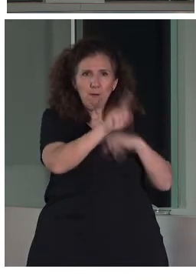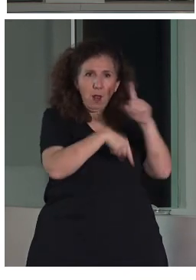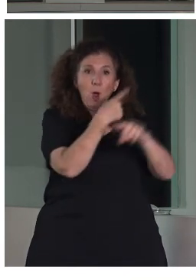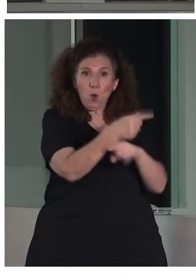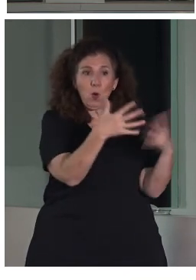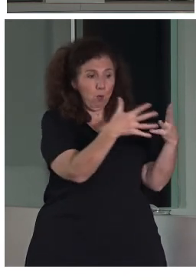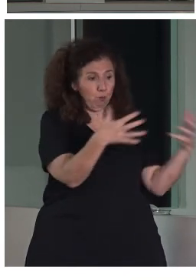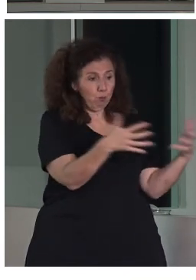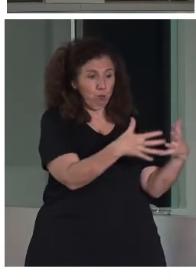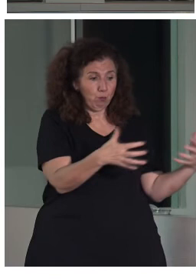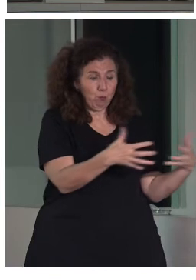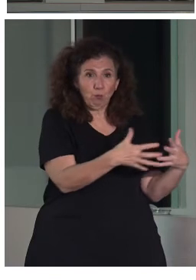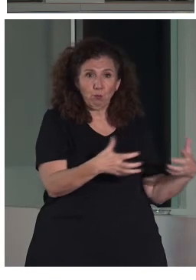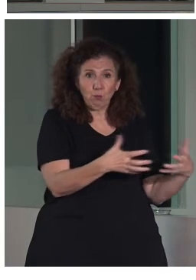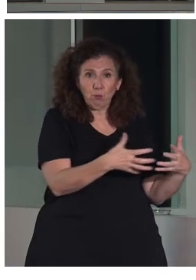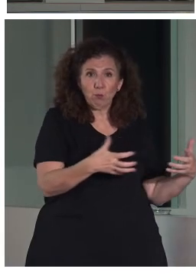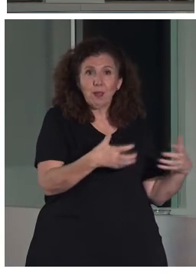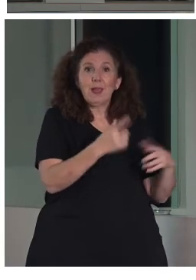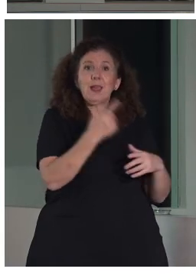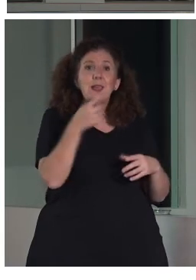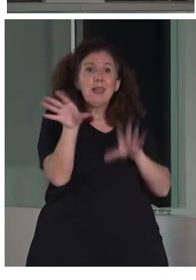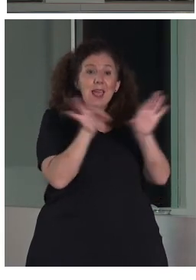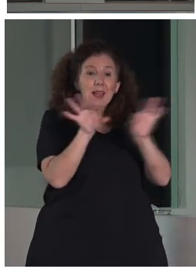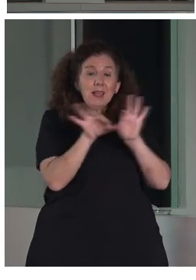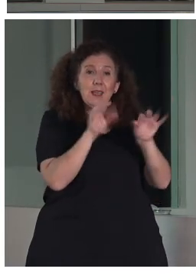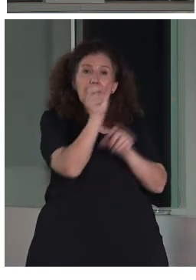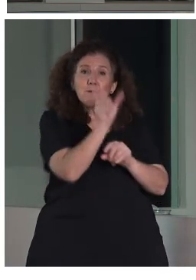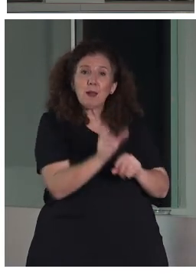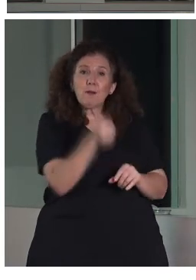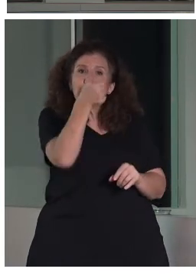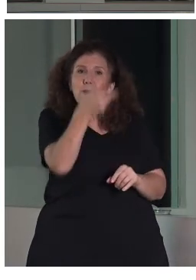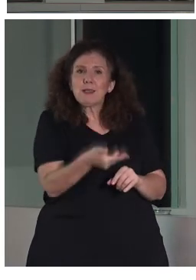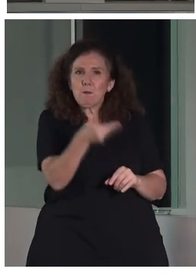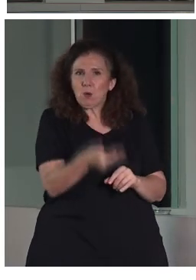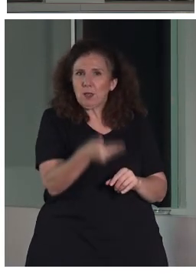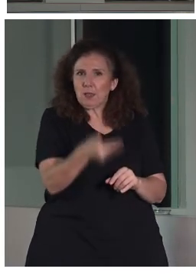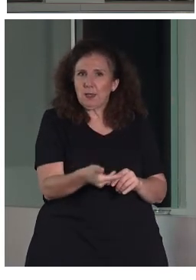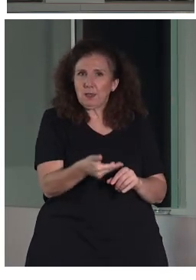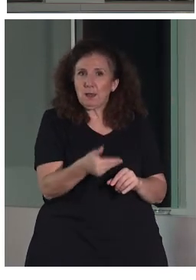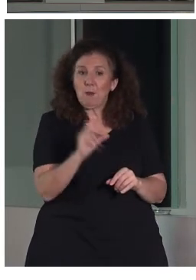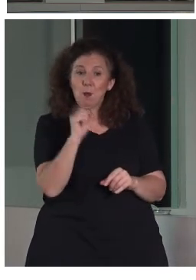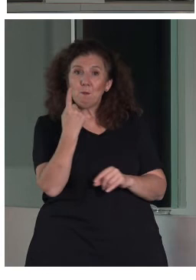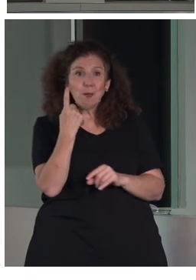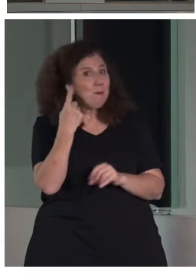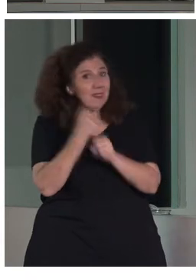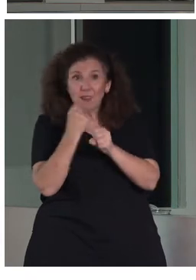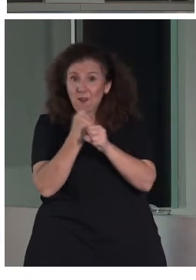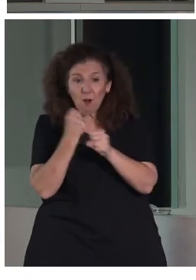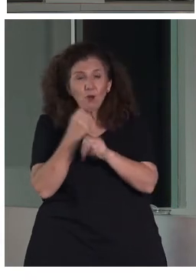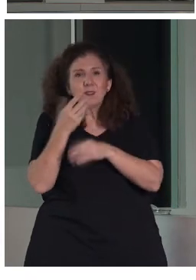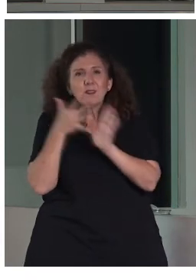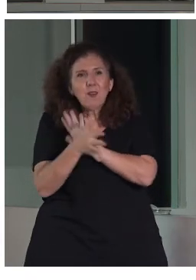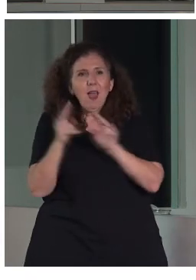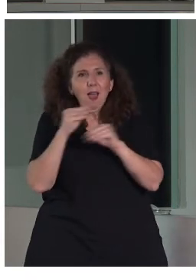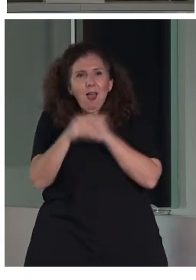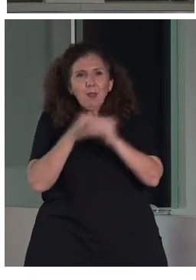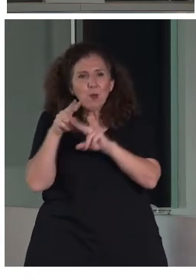de esas frases e incluir las palabras más adecuadas. pero sin este primer paso de trabajo de análisis no podemos